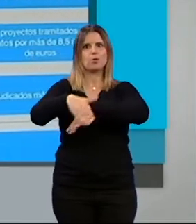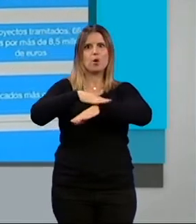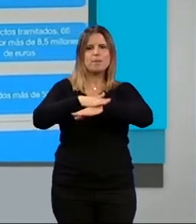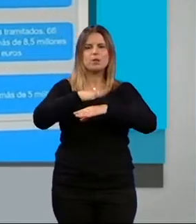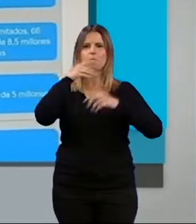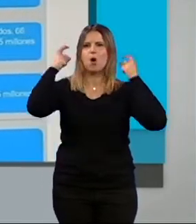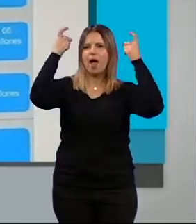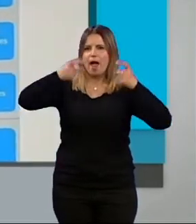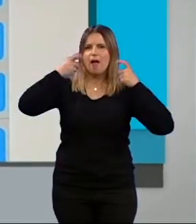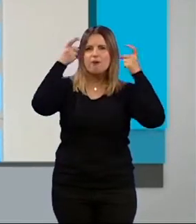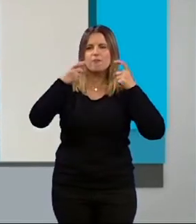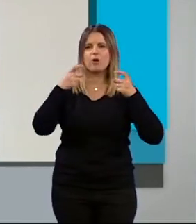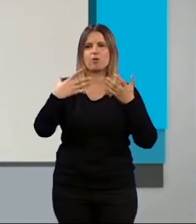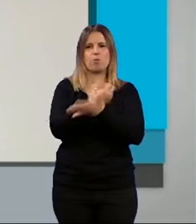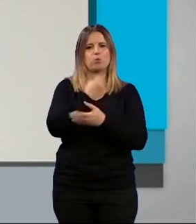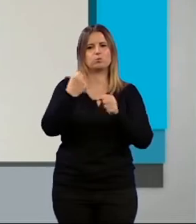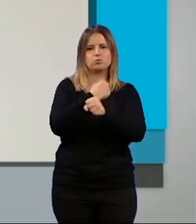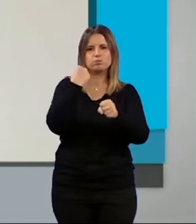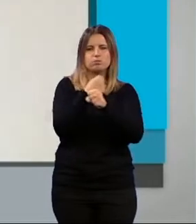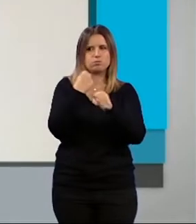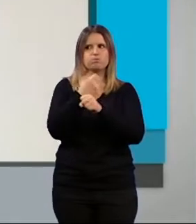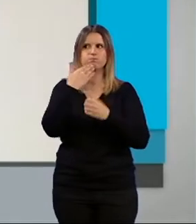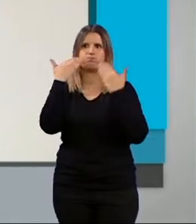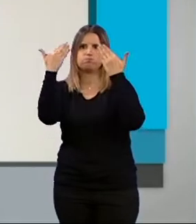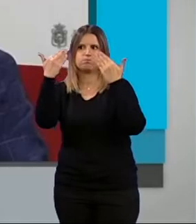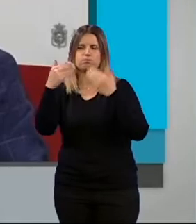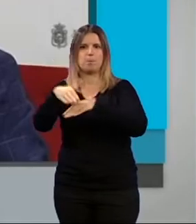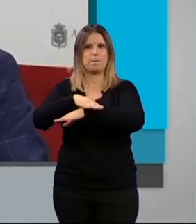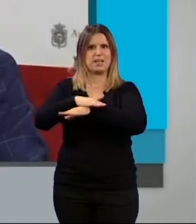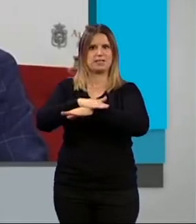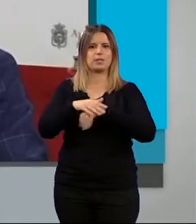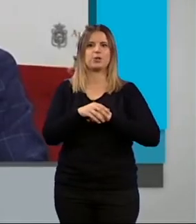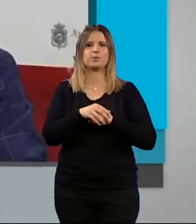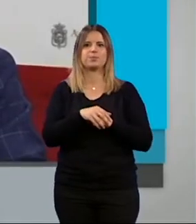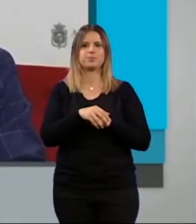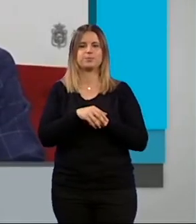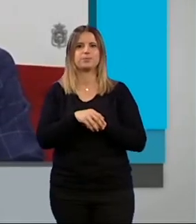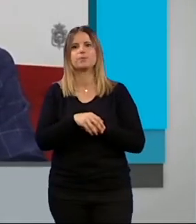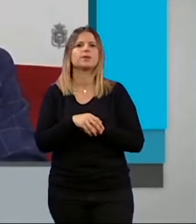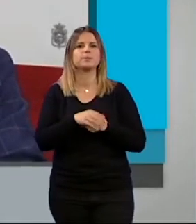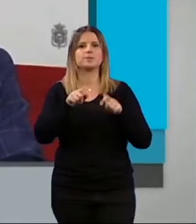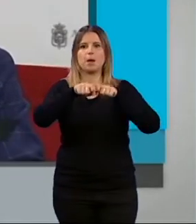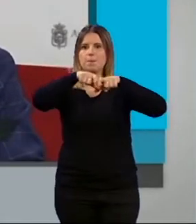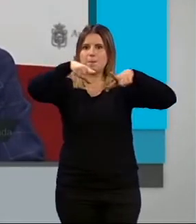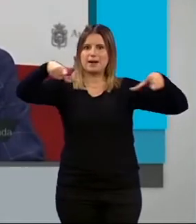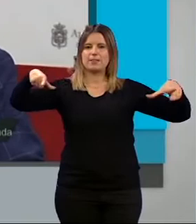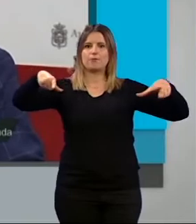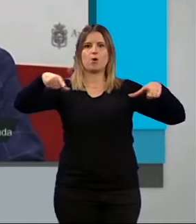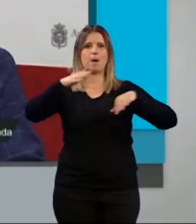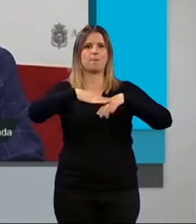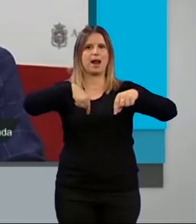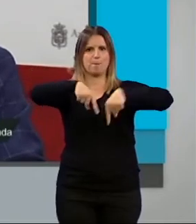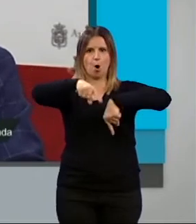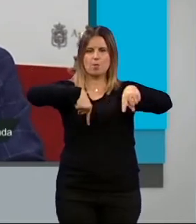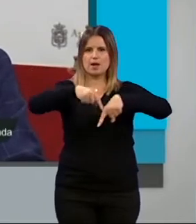por el esfuerzo en la reconducción de los trabajos y la puesta en marcha de acciones. El suministro para la implantación de plataforma vertical de movilidad por